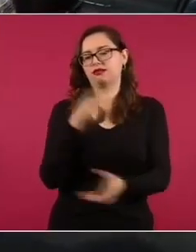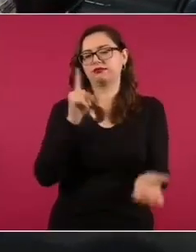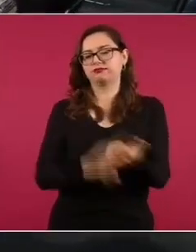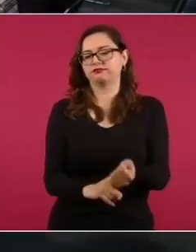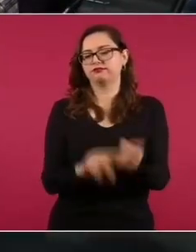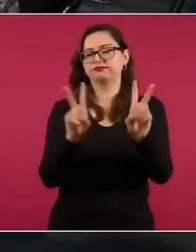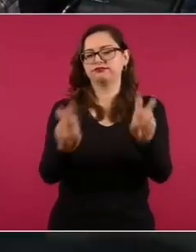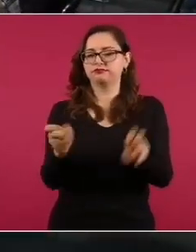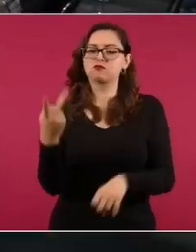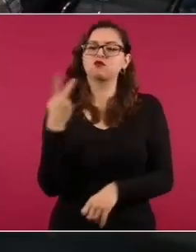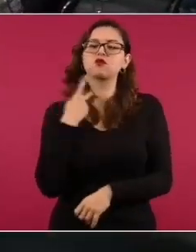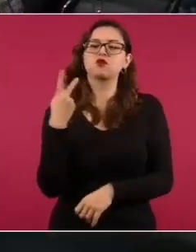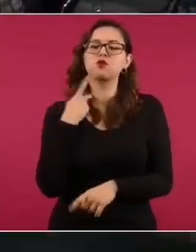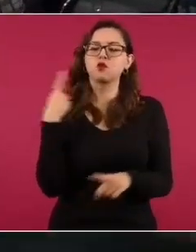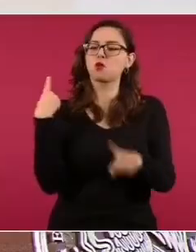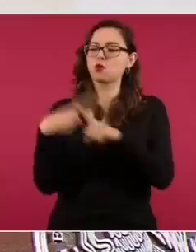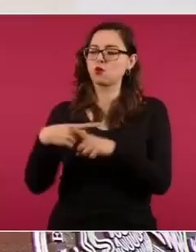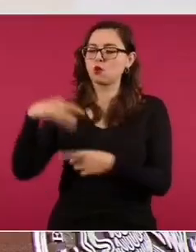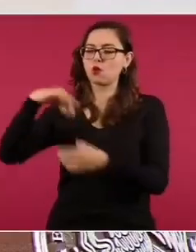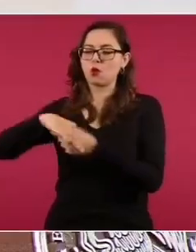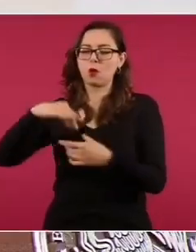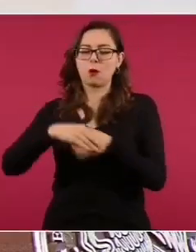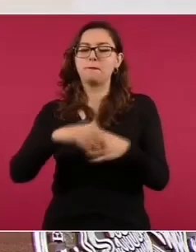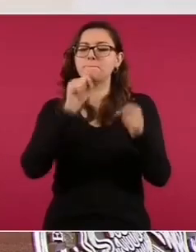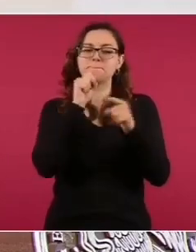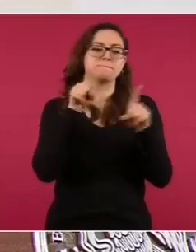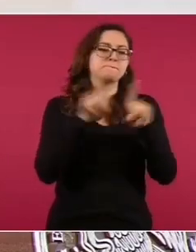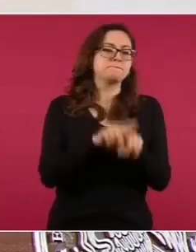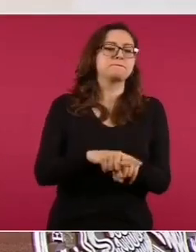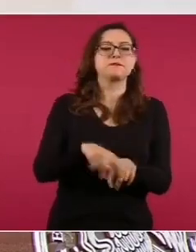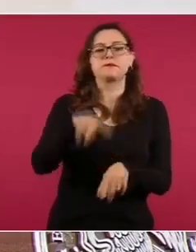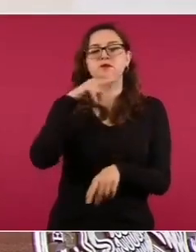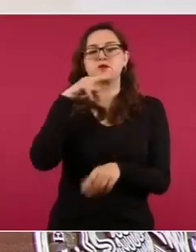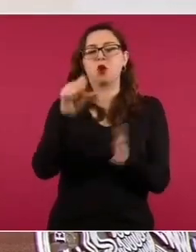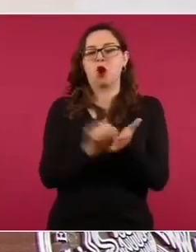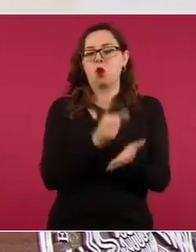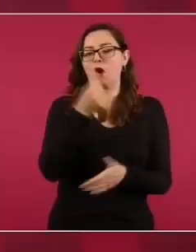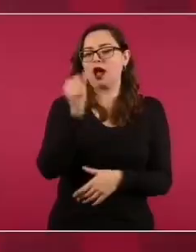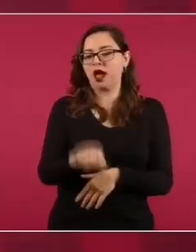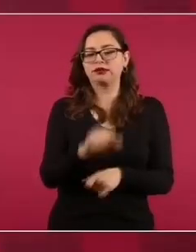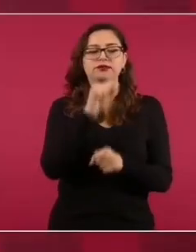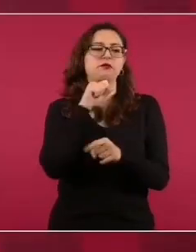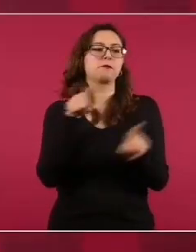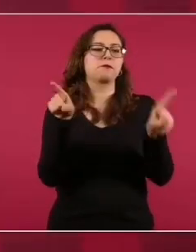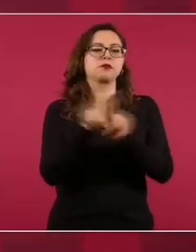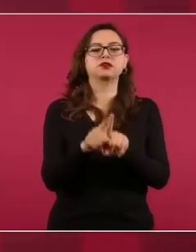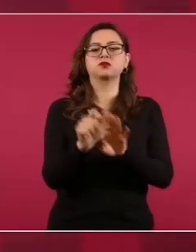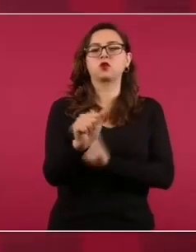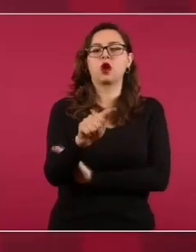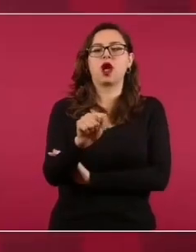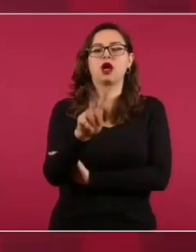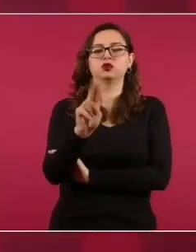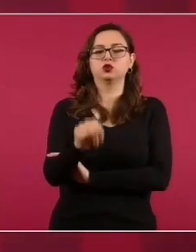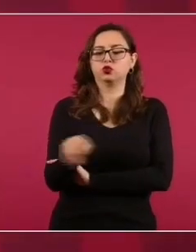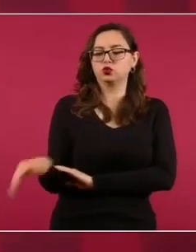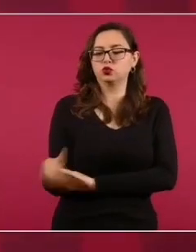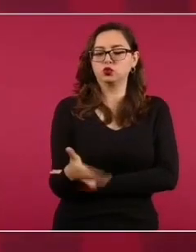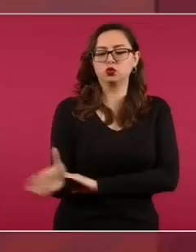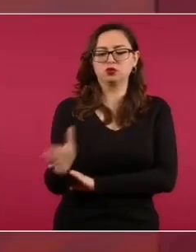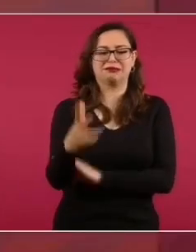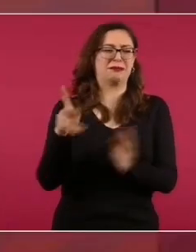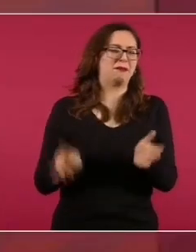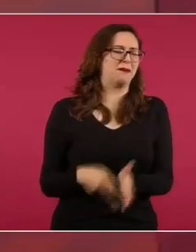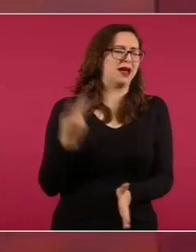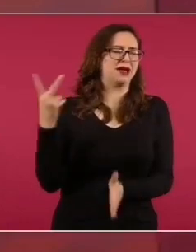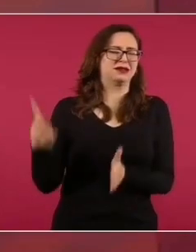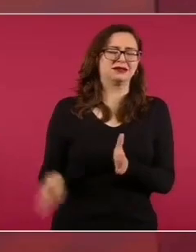Y así en el aguacate y así en todo, el atún históricamente.